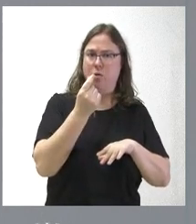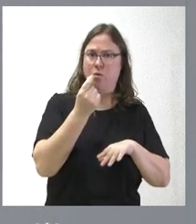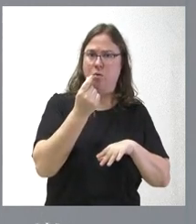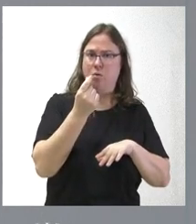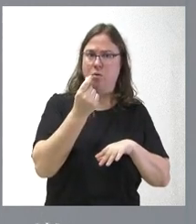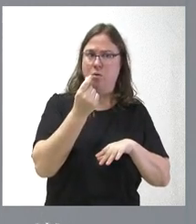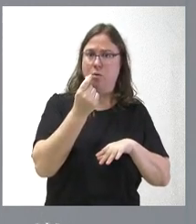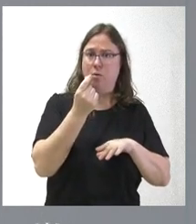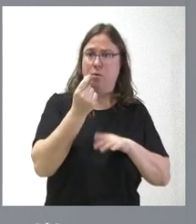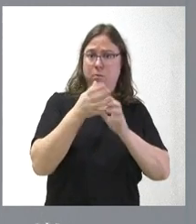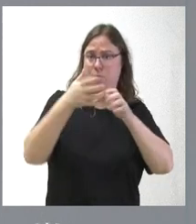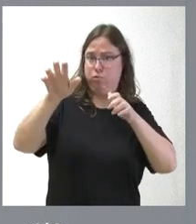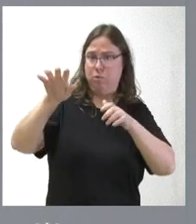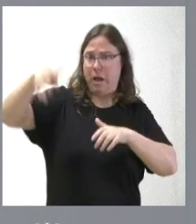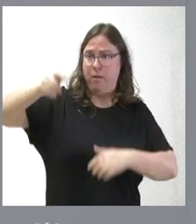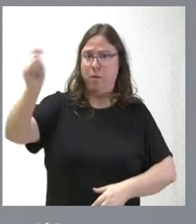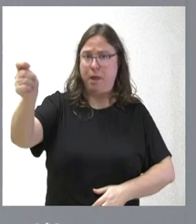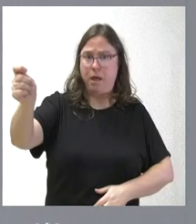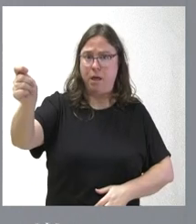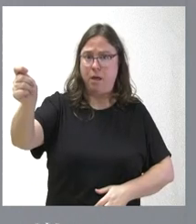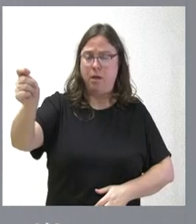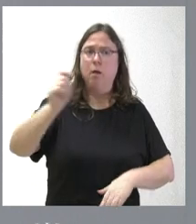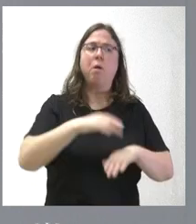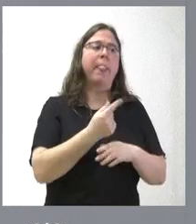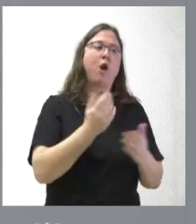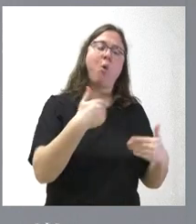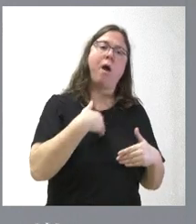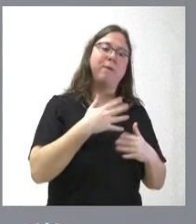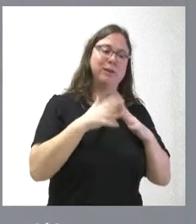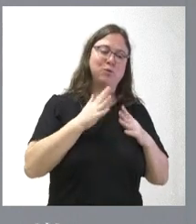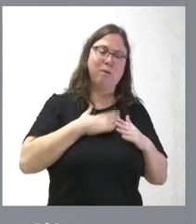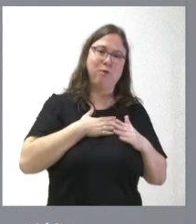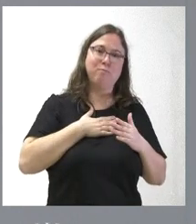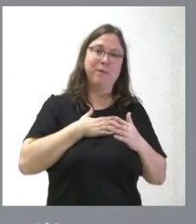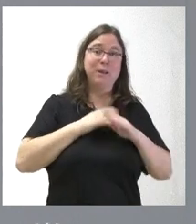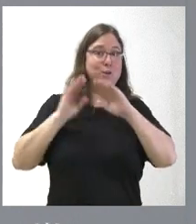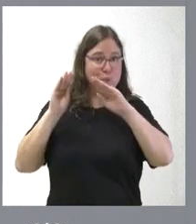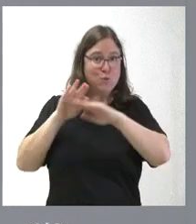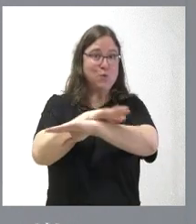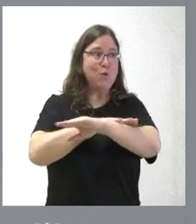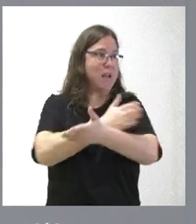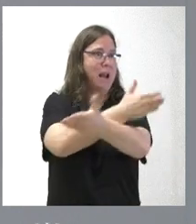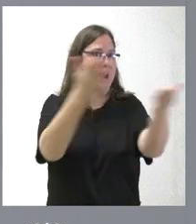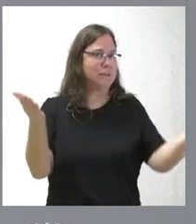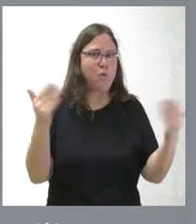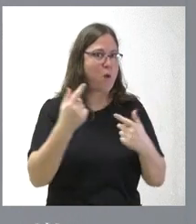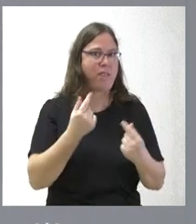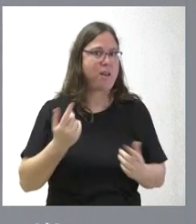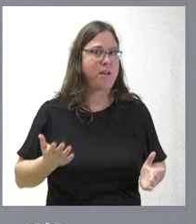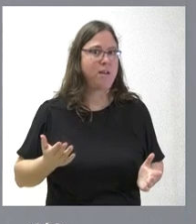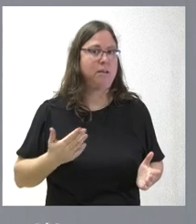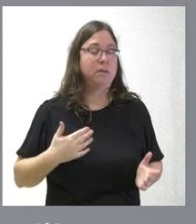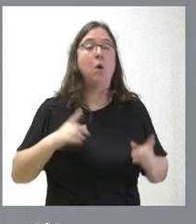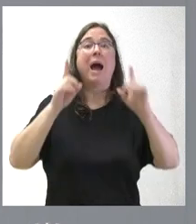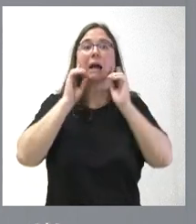los separatistas en Cataluña y por qué no hay dinero para las infraestructuras que corresponde al resto de las comunidades autónomas. Yo no pongo el caso de